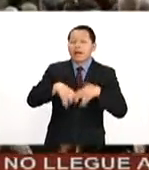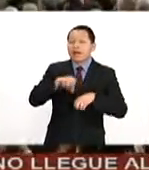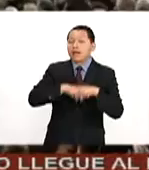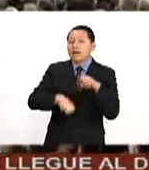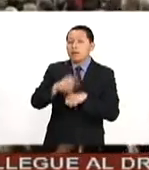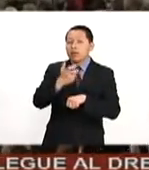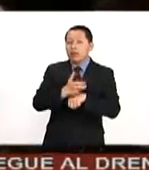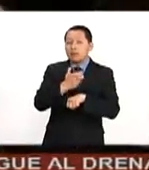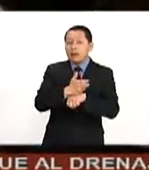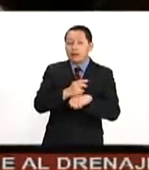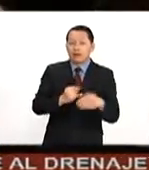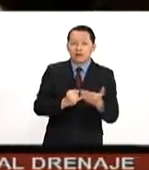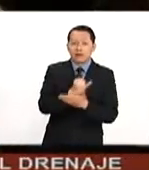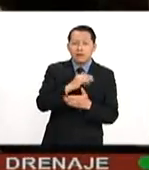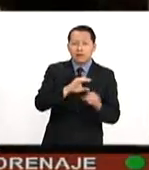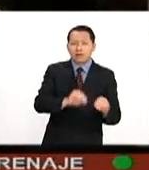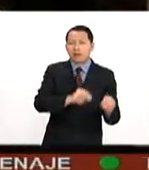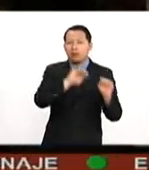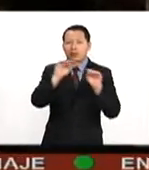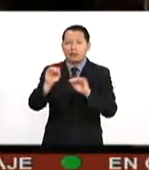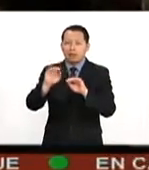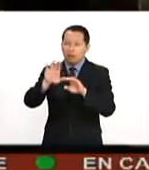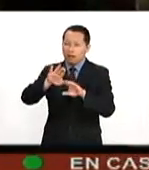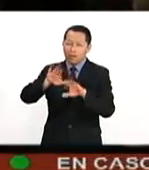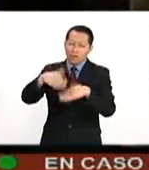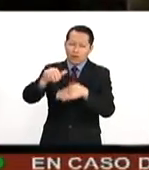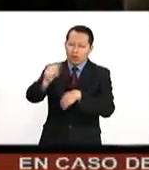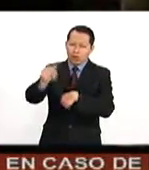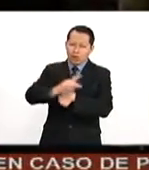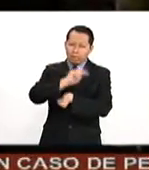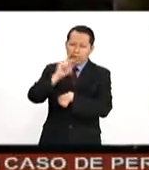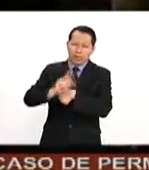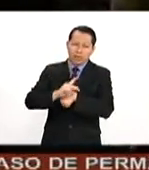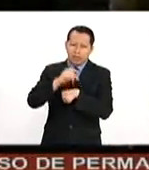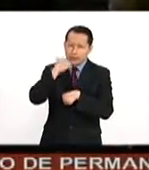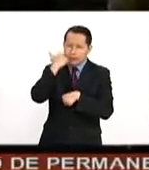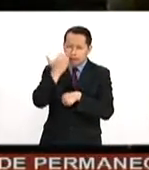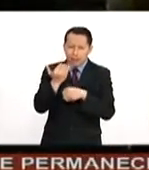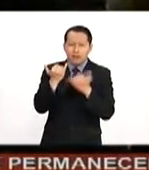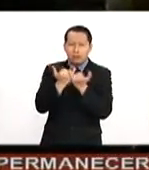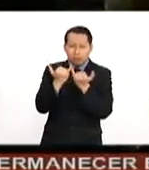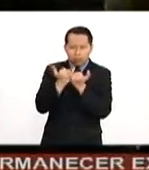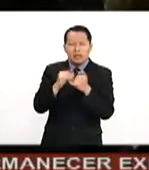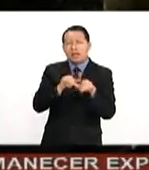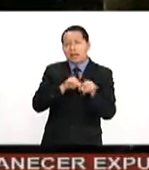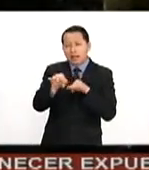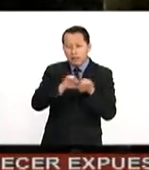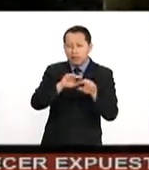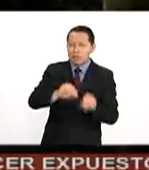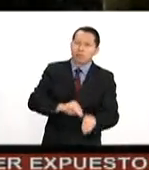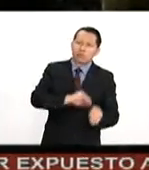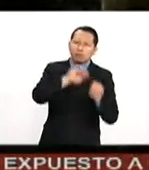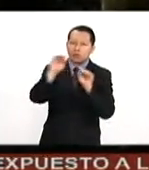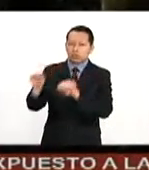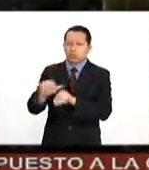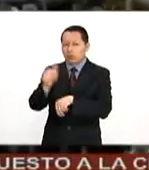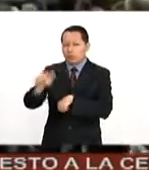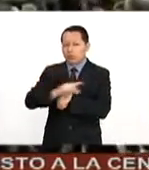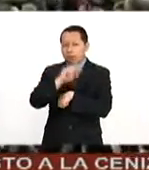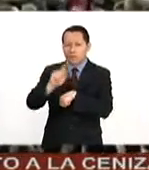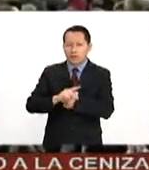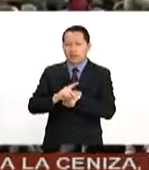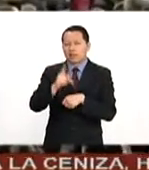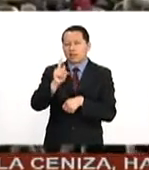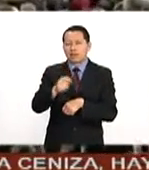que decidan mover las operaciones fuera de Estados Unidos y con ello trasladar los empleos a otras partes del mundo, van a pagar